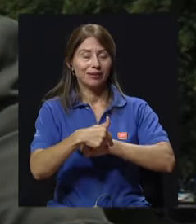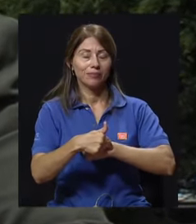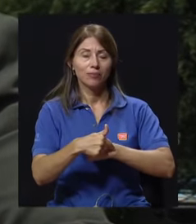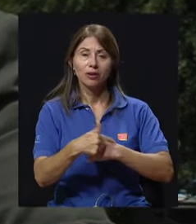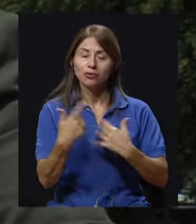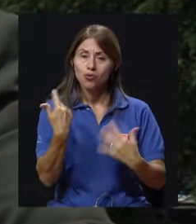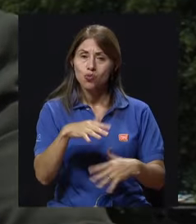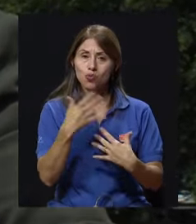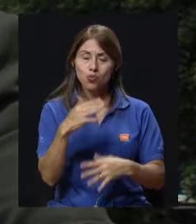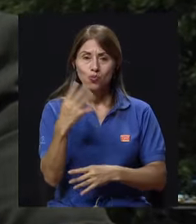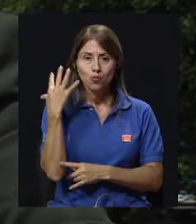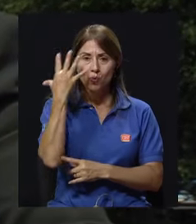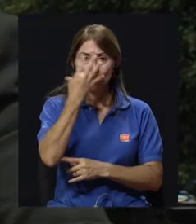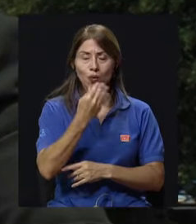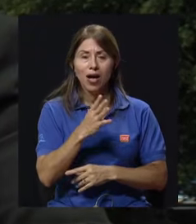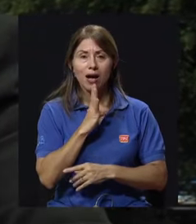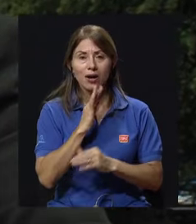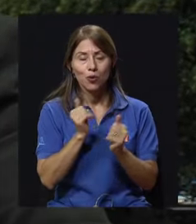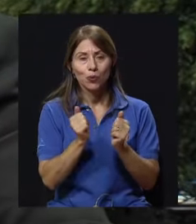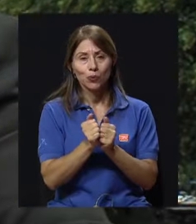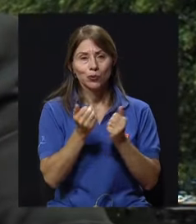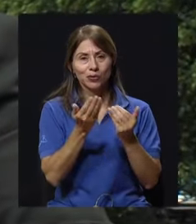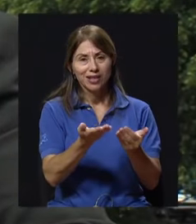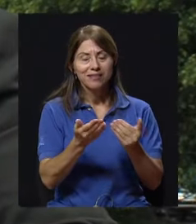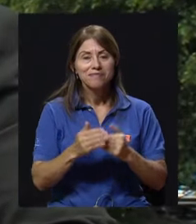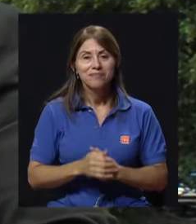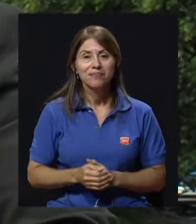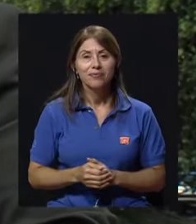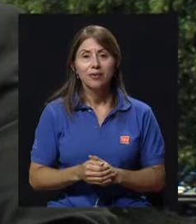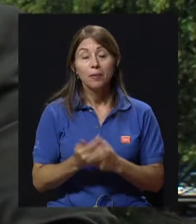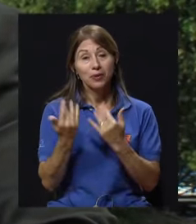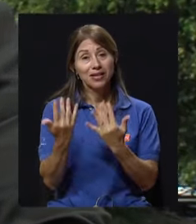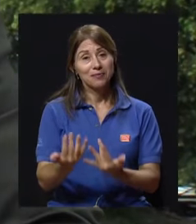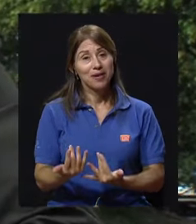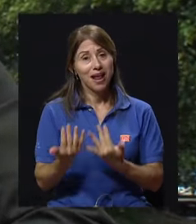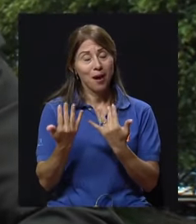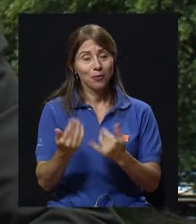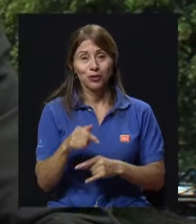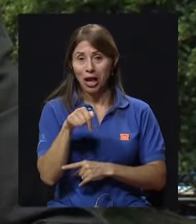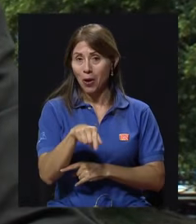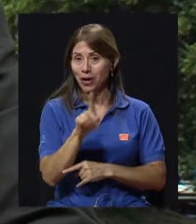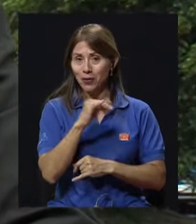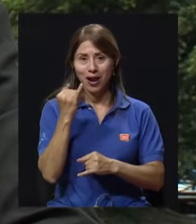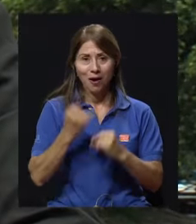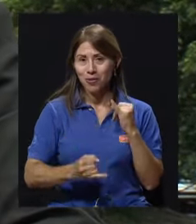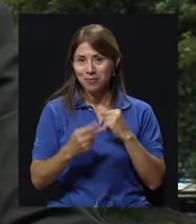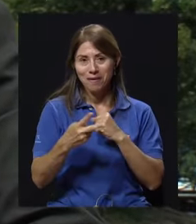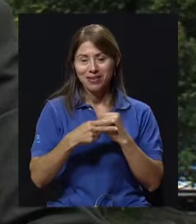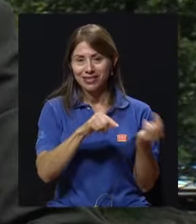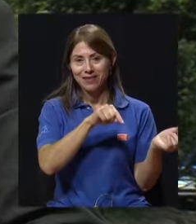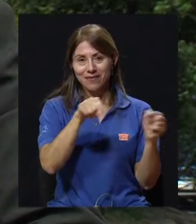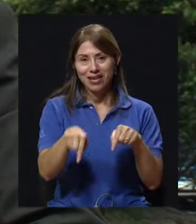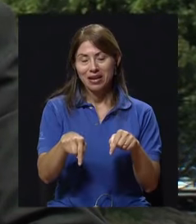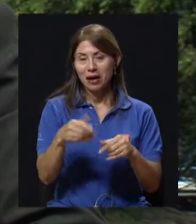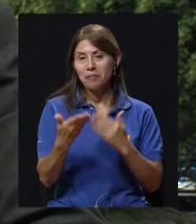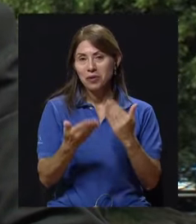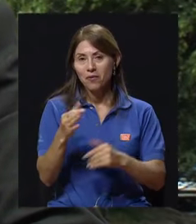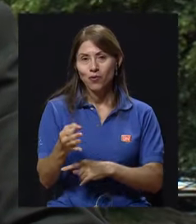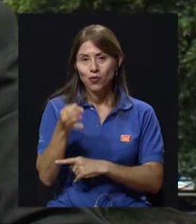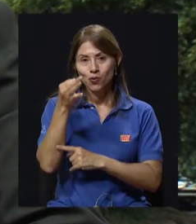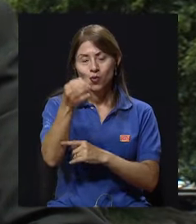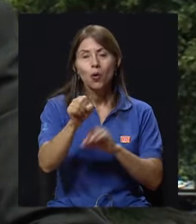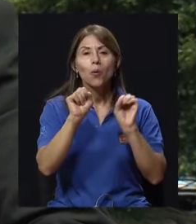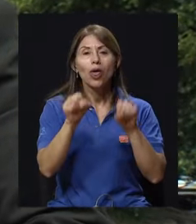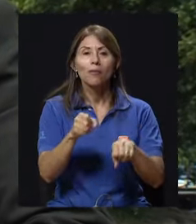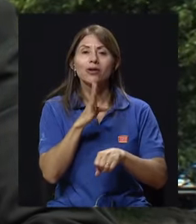agradable conversar con ustedes, pues, el día de hoy. Esperamos que no sea la última, ¿verdad? Y que podamos en el futuro